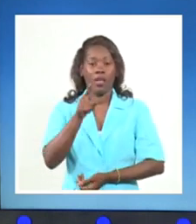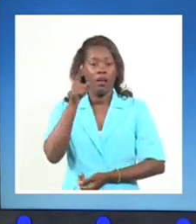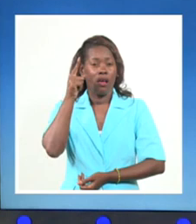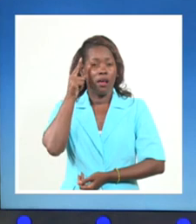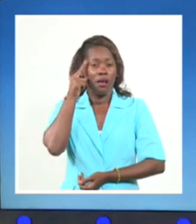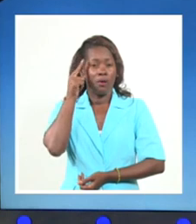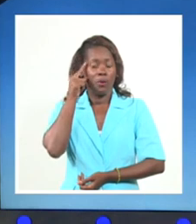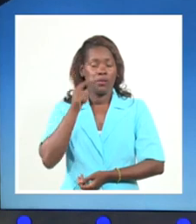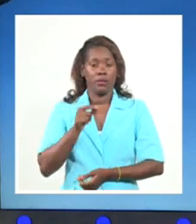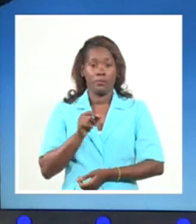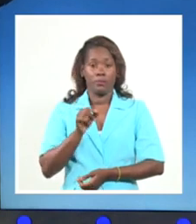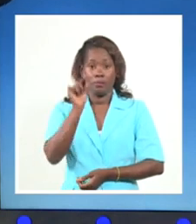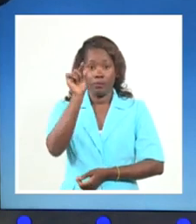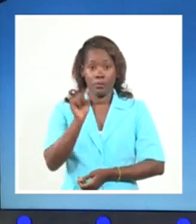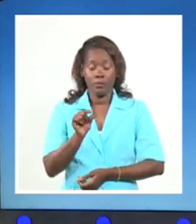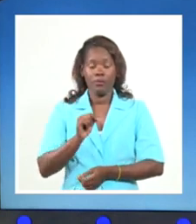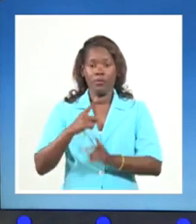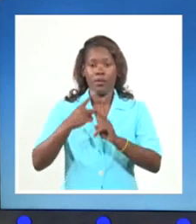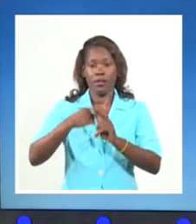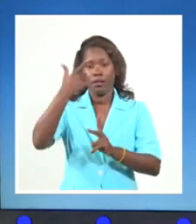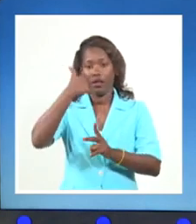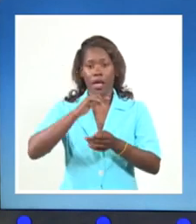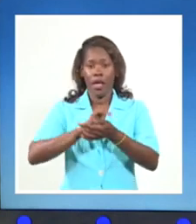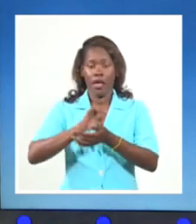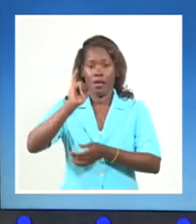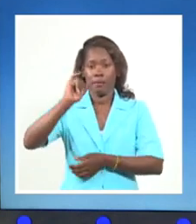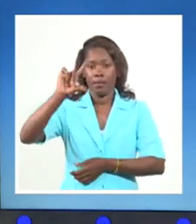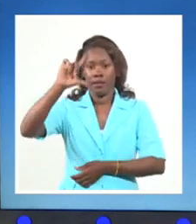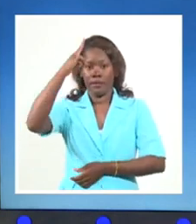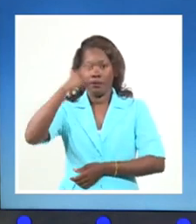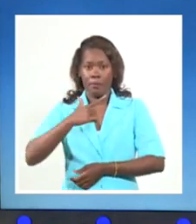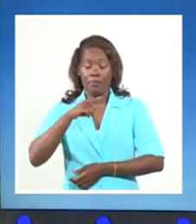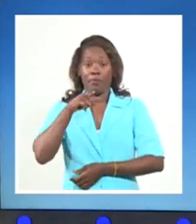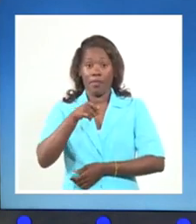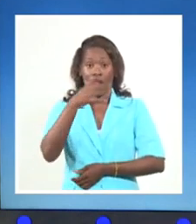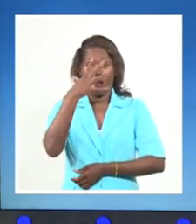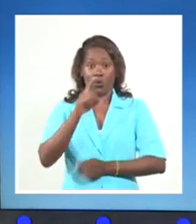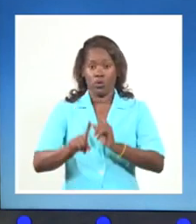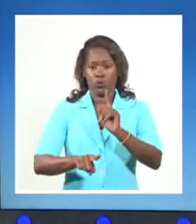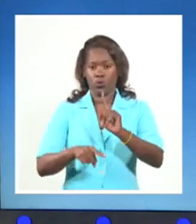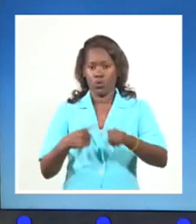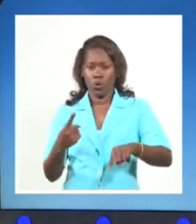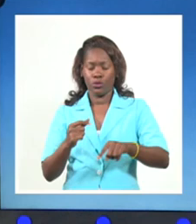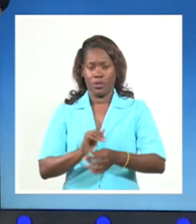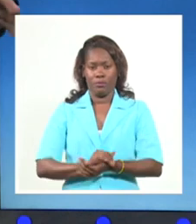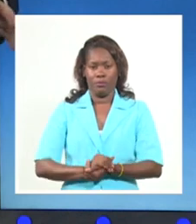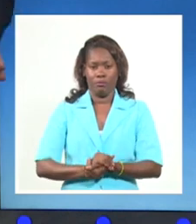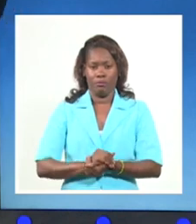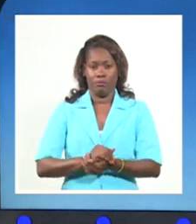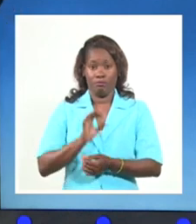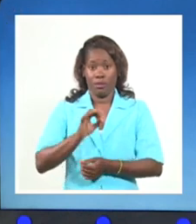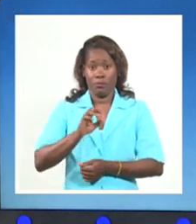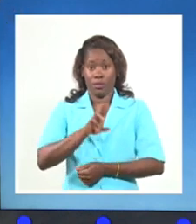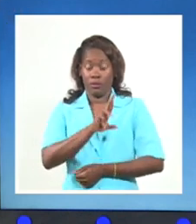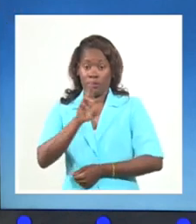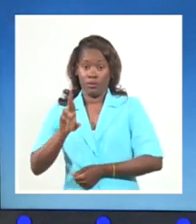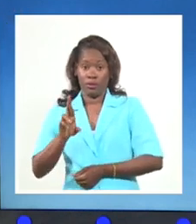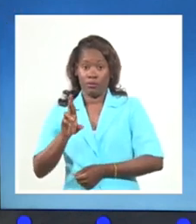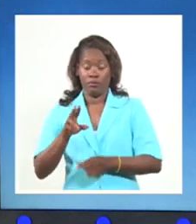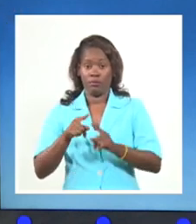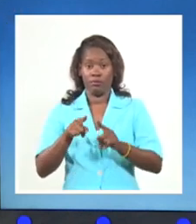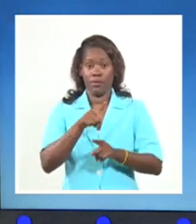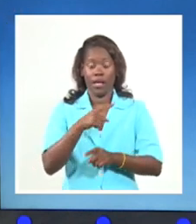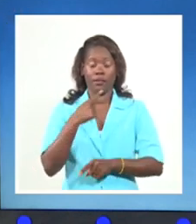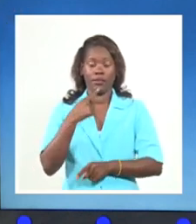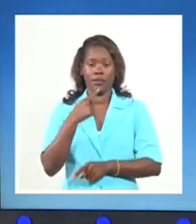Yamila Betancur García, patrocinadora de actos de terror, de violencia y de muerte contra el pueblo de Cuba. Poco importa lo que digan